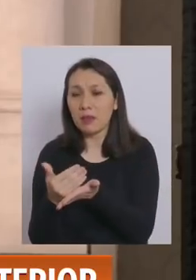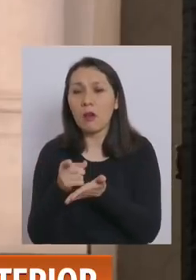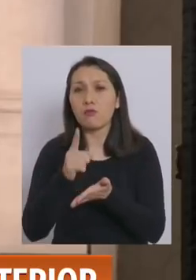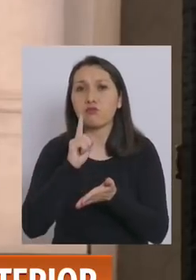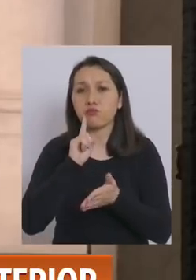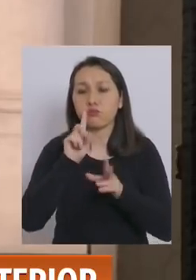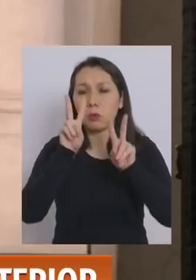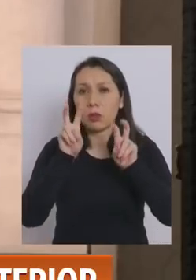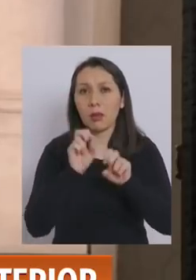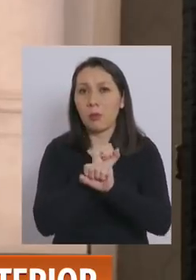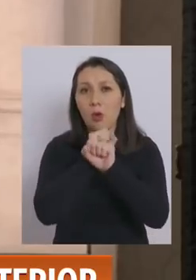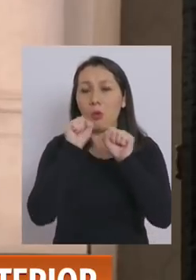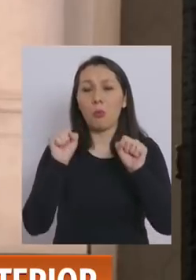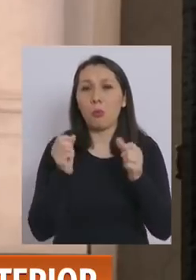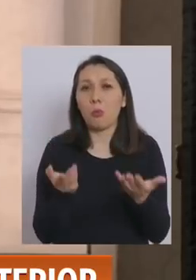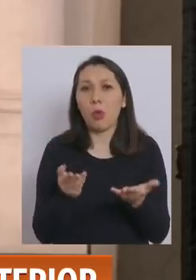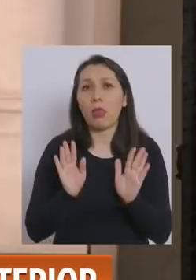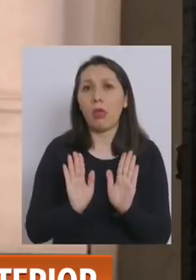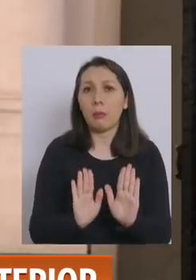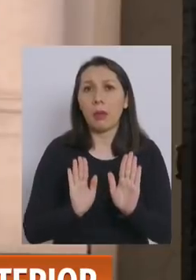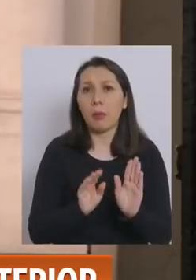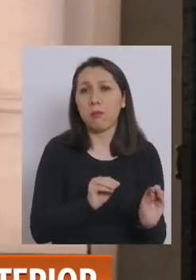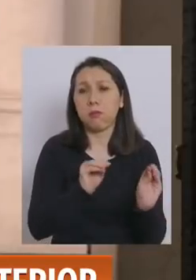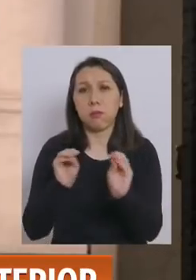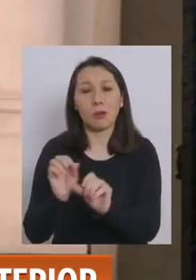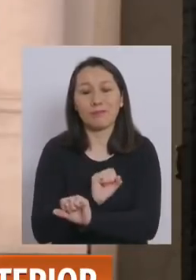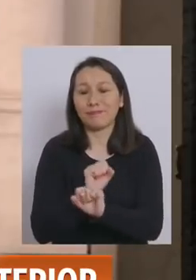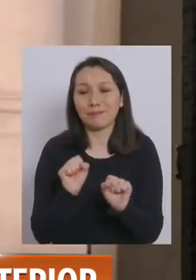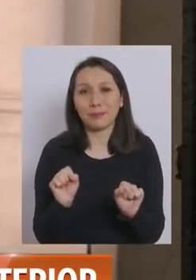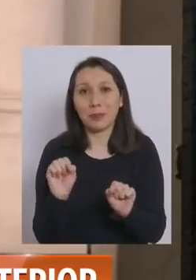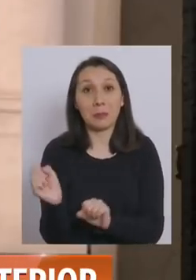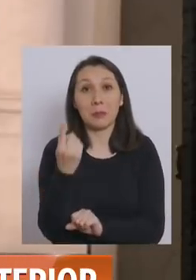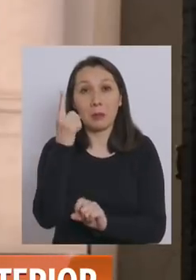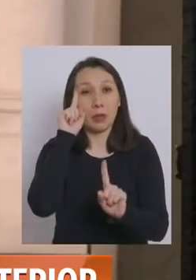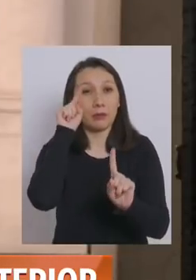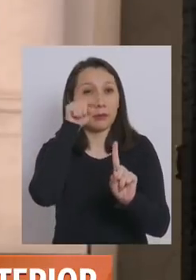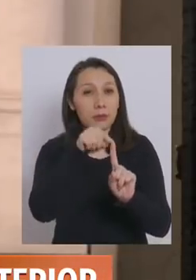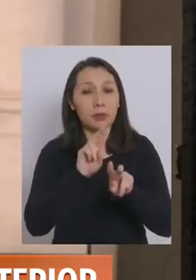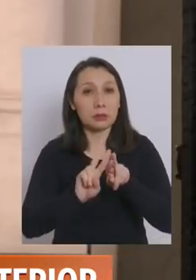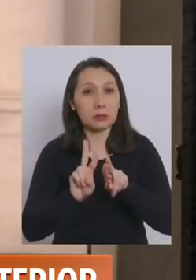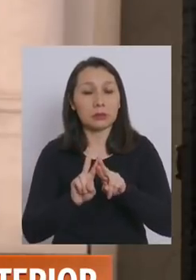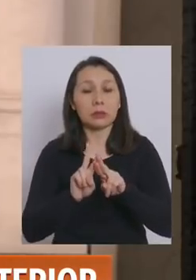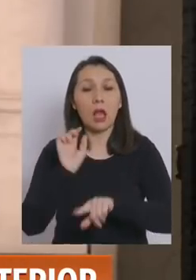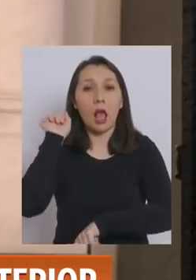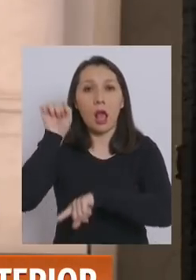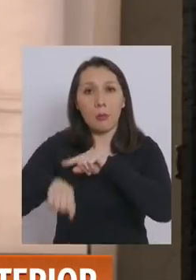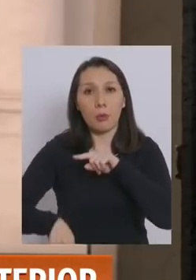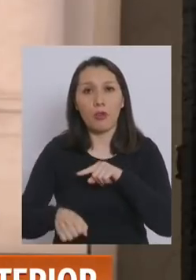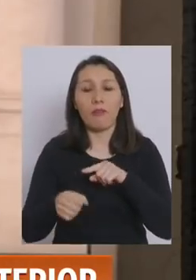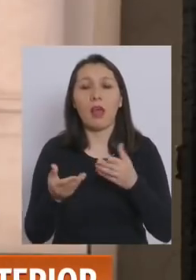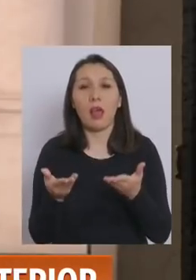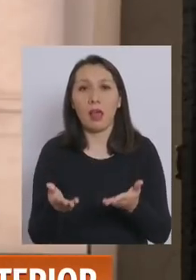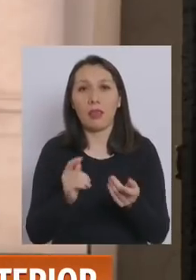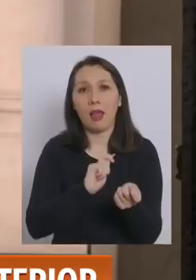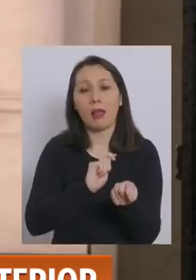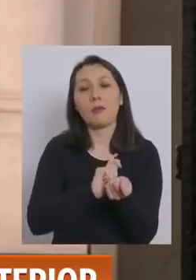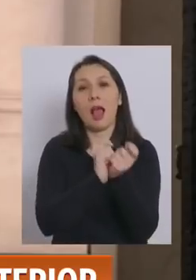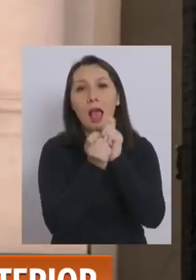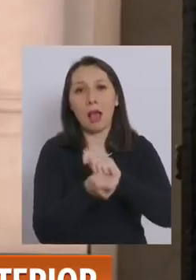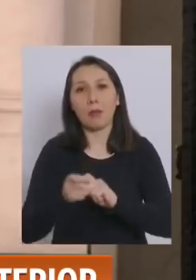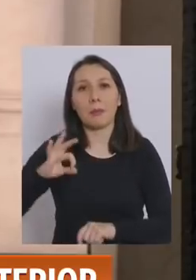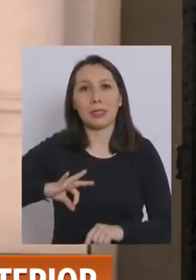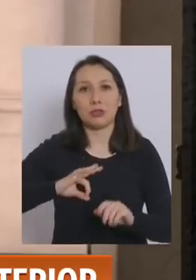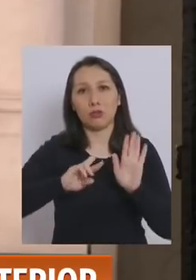aspectos que no podemos esperar. El primero de ellos es aprobar la reforma a las